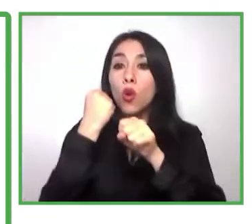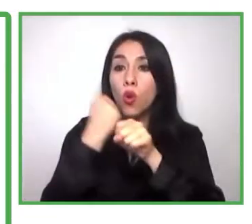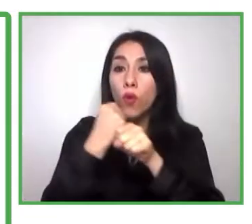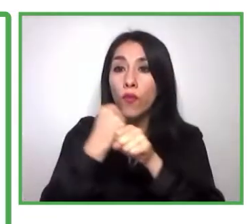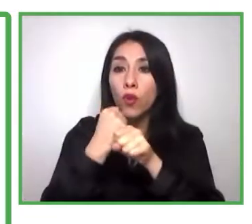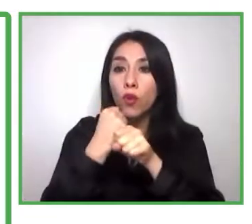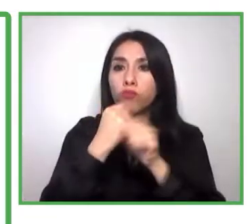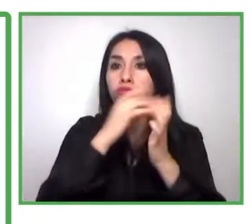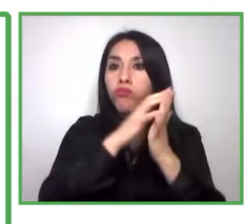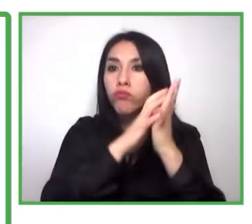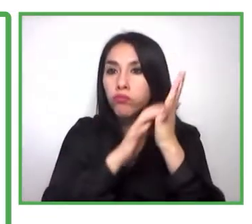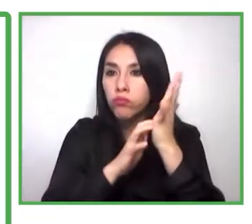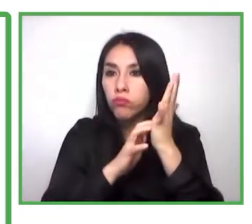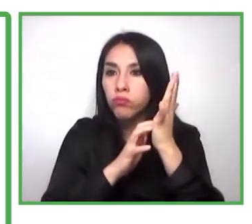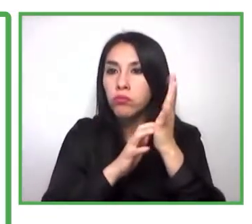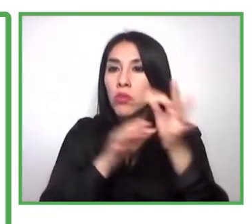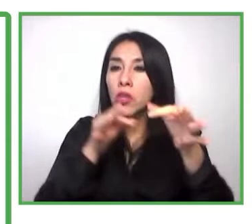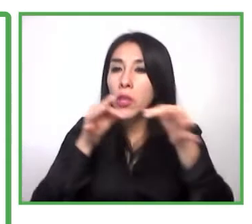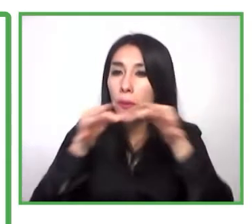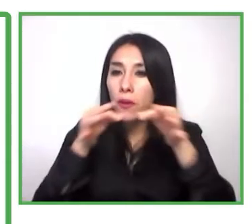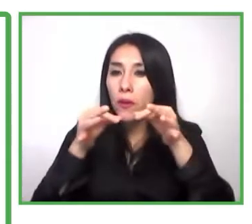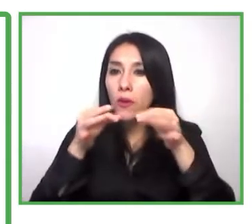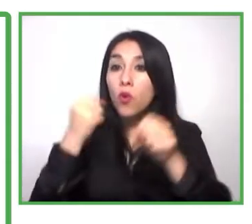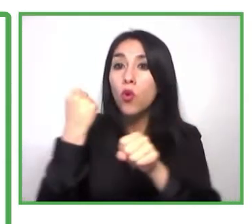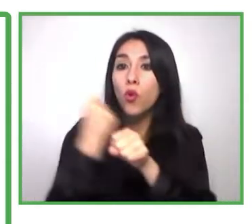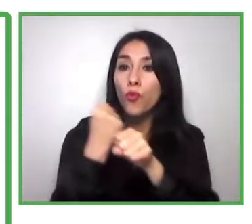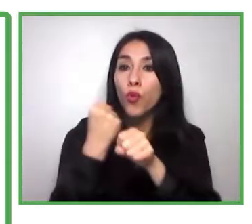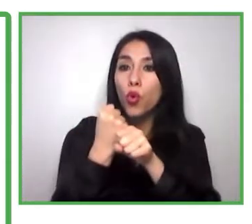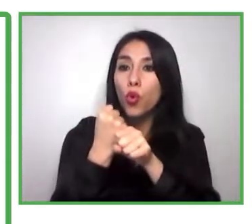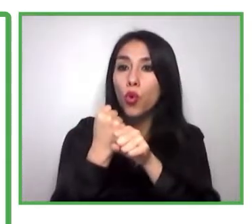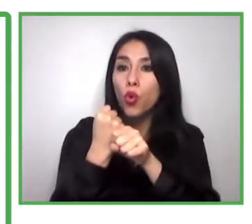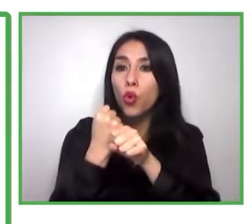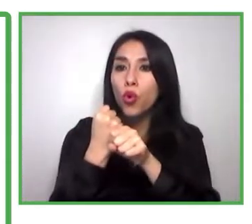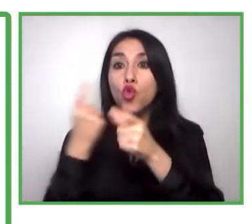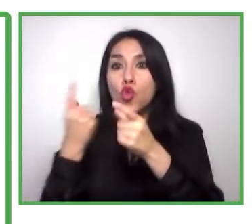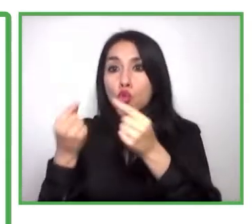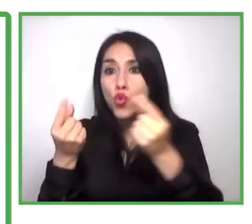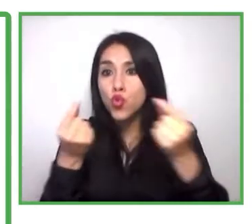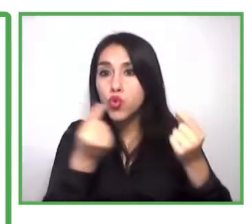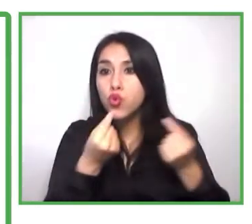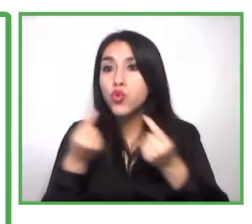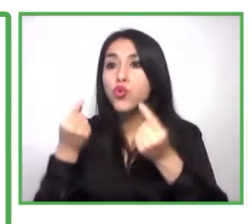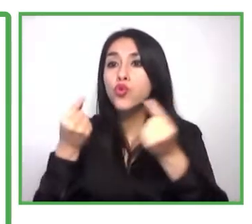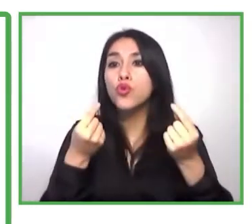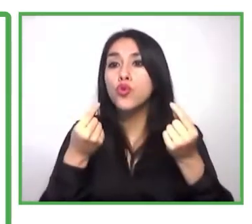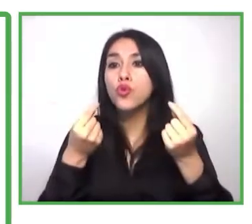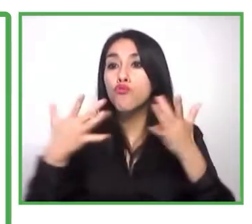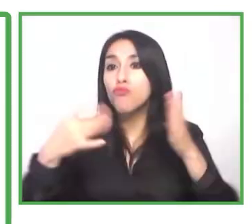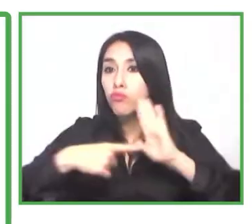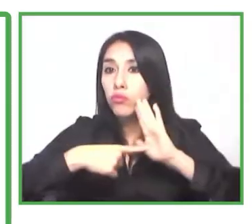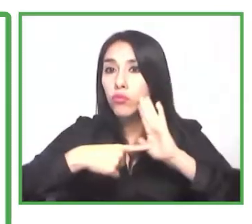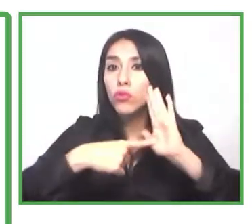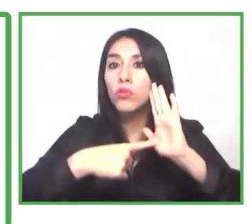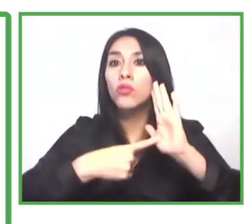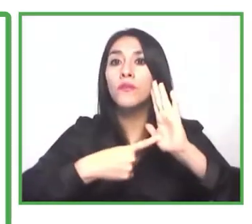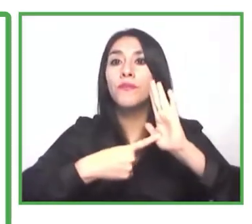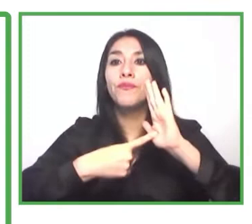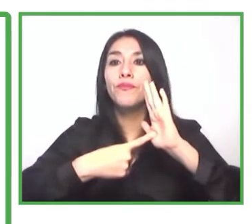el trabajo que hemos venido realizando desde talentoinclusivo.com, el primer portal chileno de empleos para personas con discapacidad.